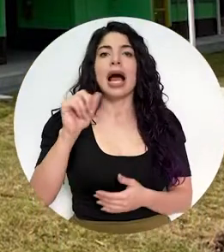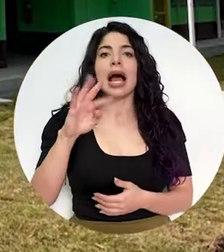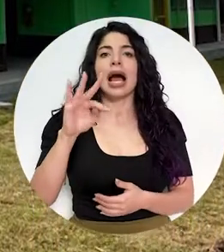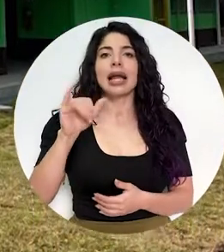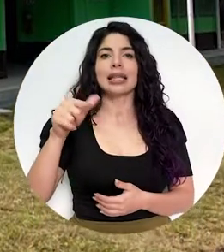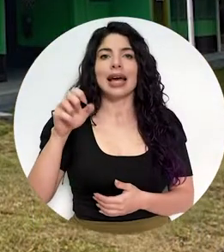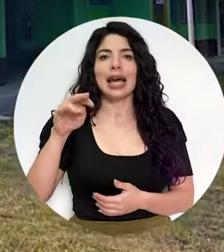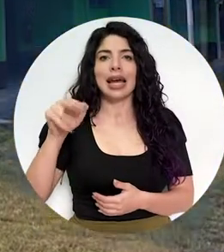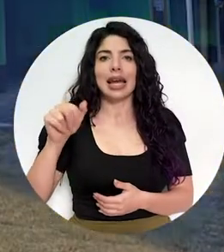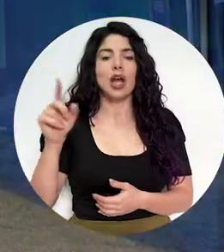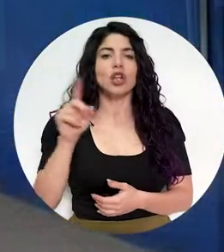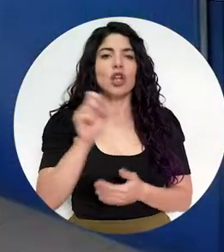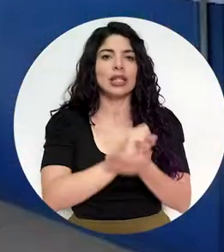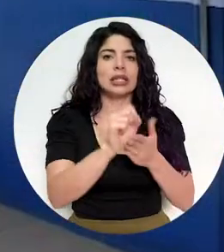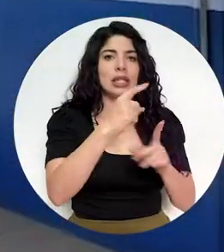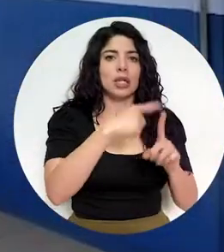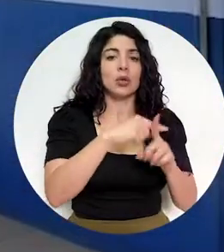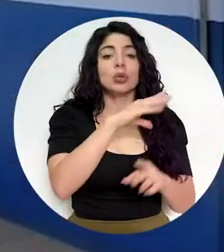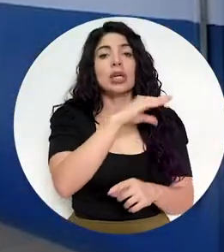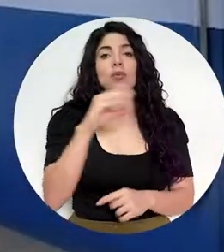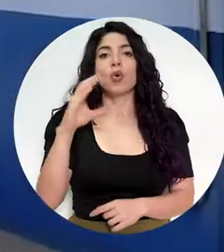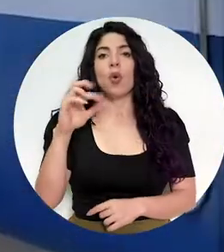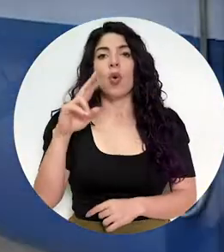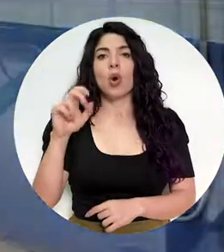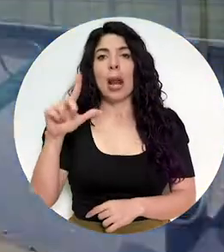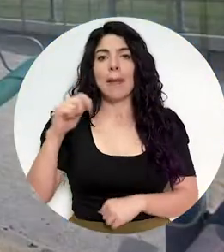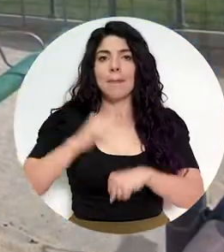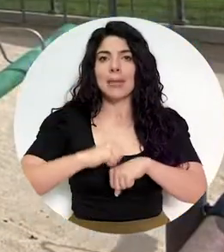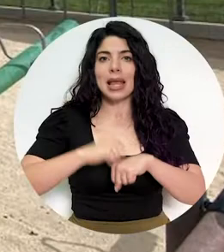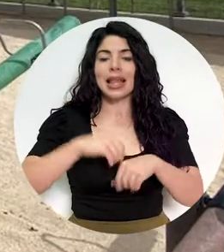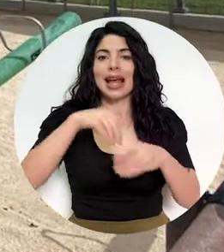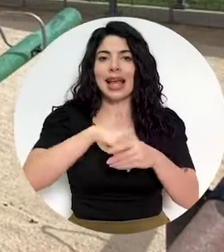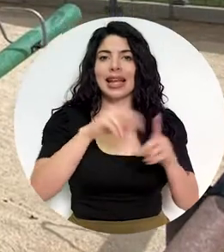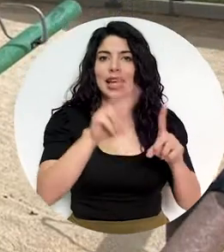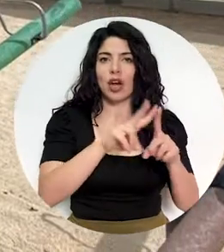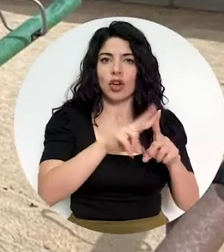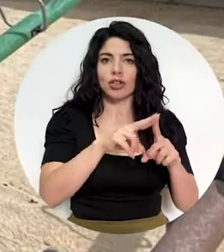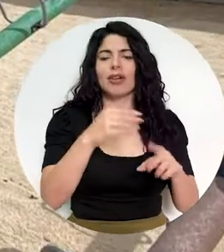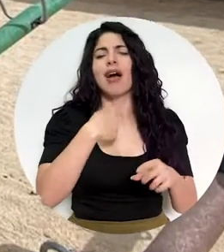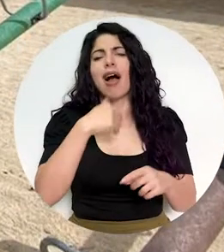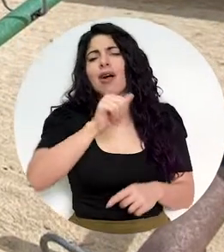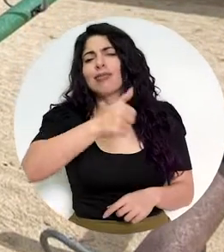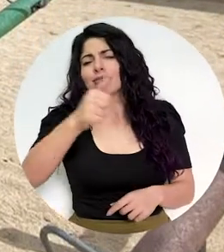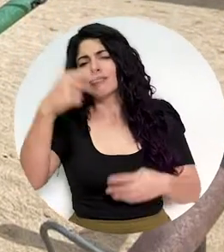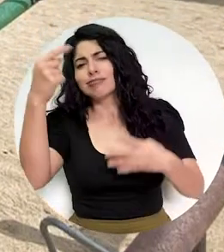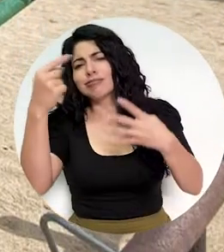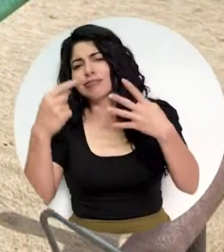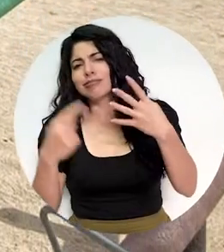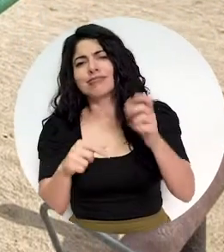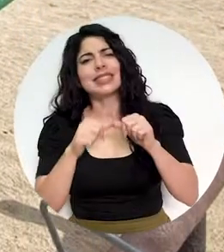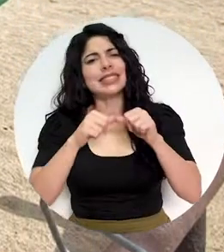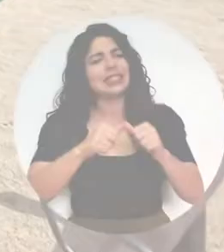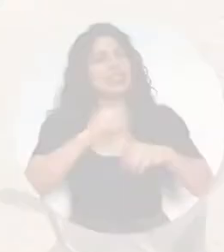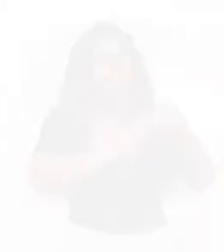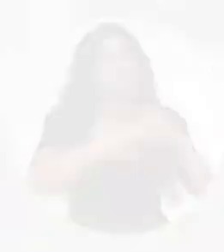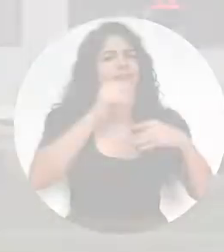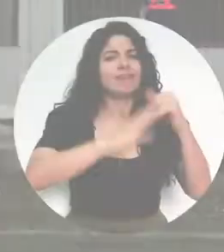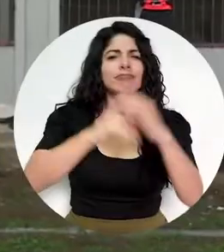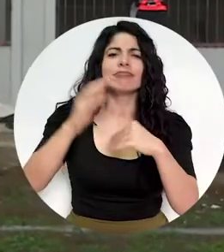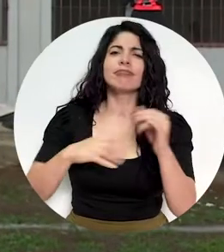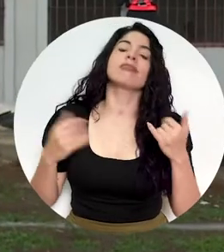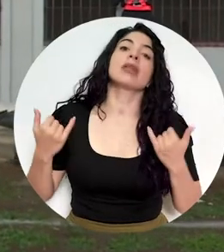renovadas en las escuelas de Cartagena en Santa Cruz y la de Corral de Piedra en Nicoya, entre otras.